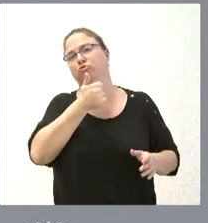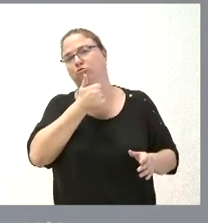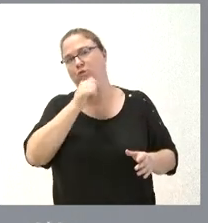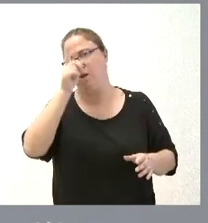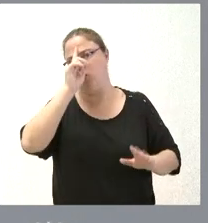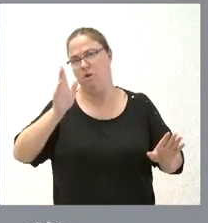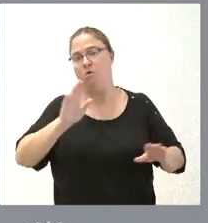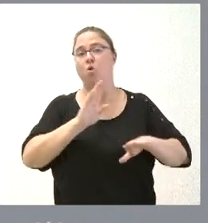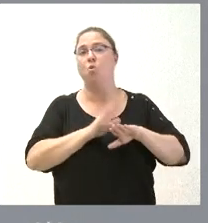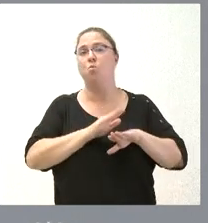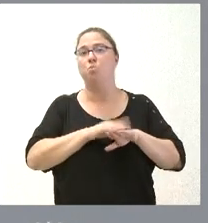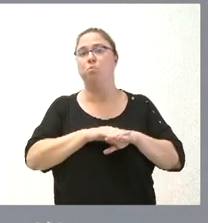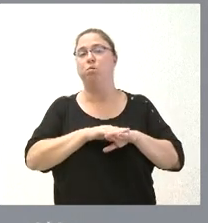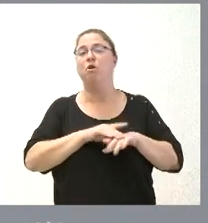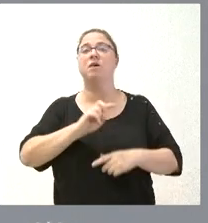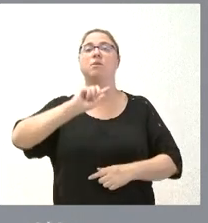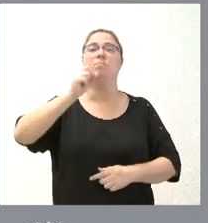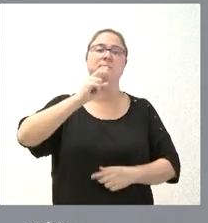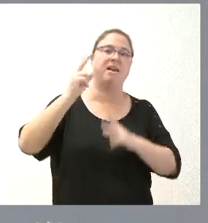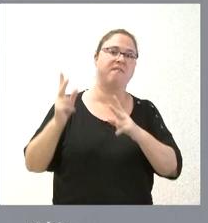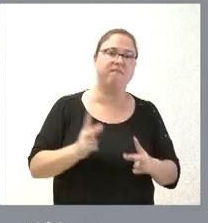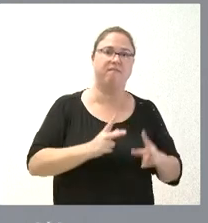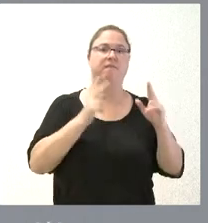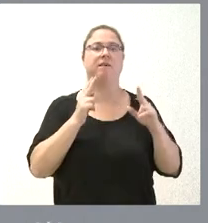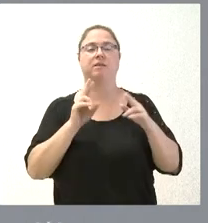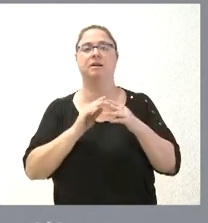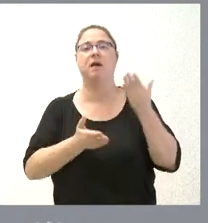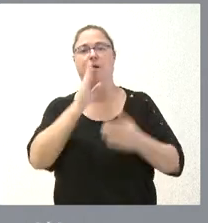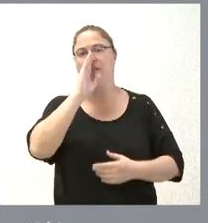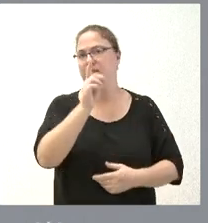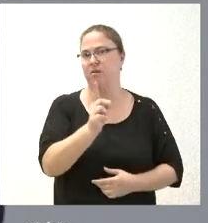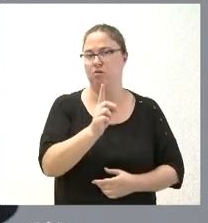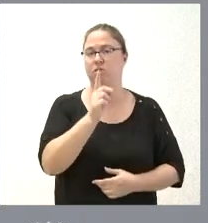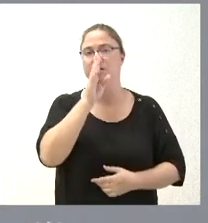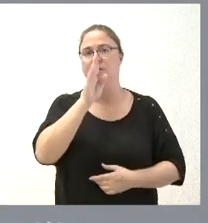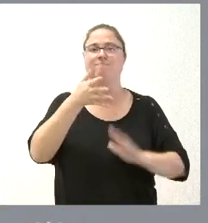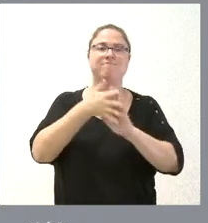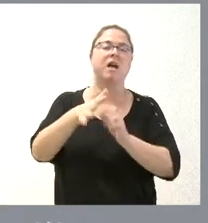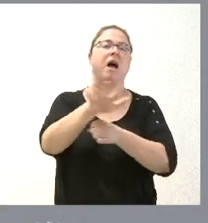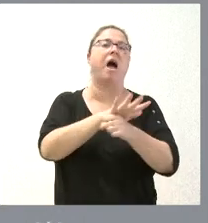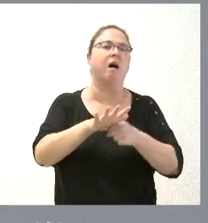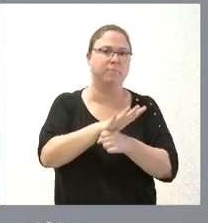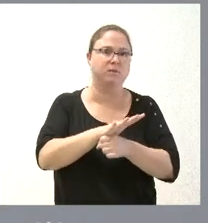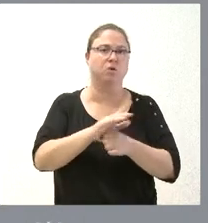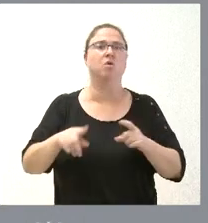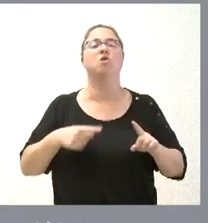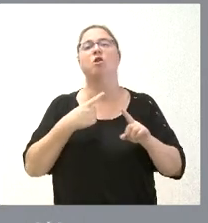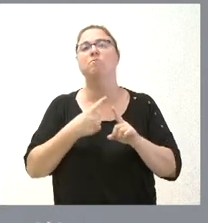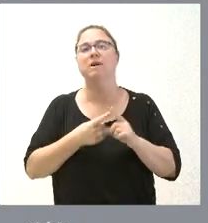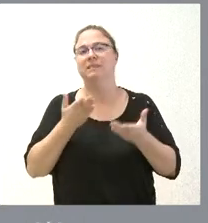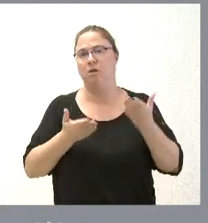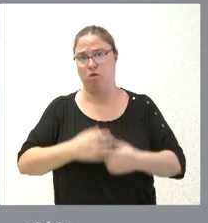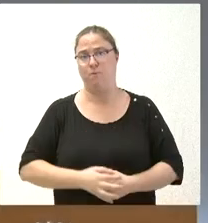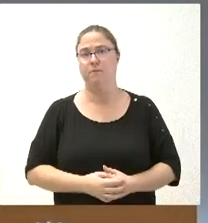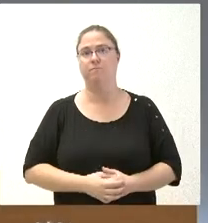este año porque lógicamente la primera fase no lleva aparejada la evaluación directa sino la definición del ámbito de evaluación y la formación de los evaluadores